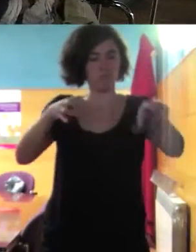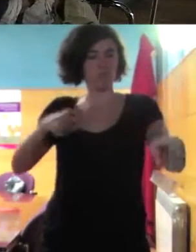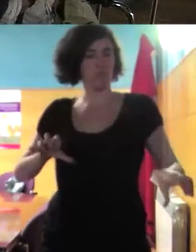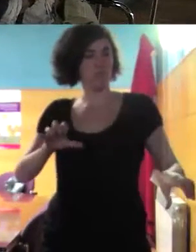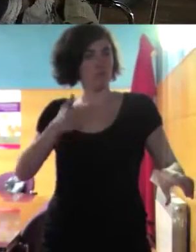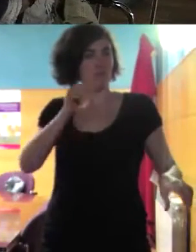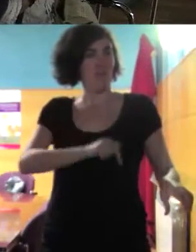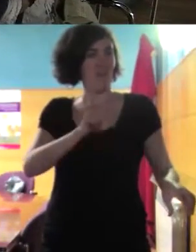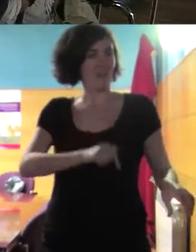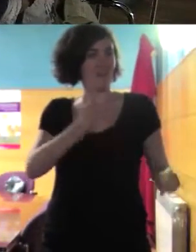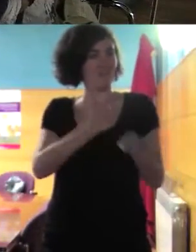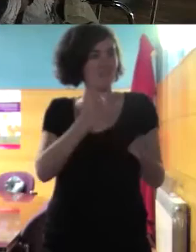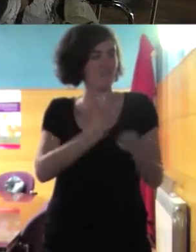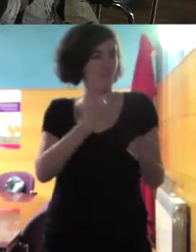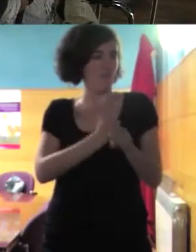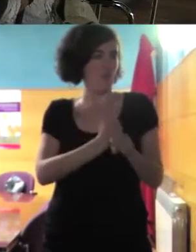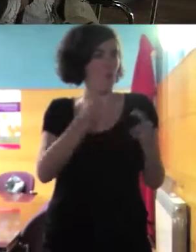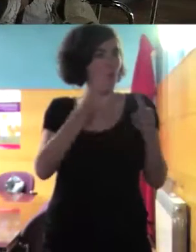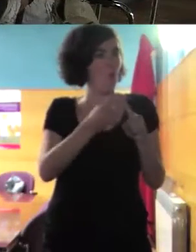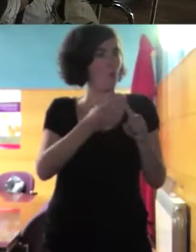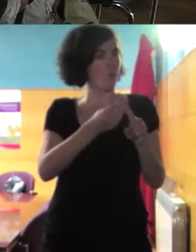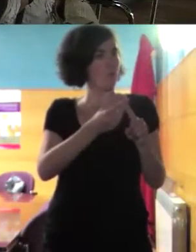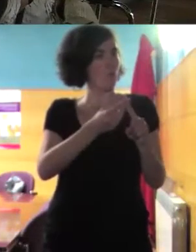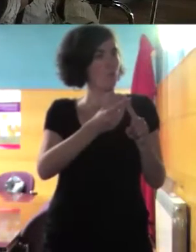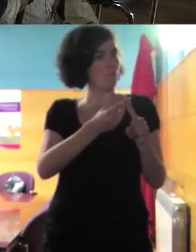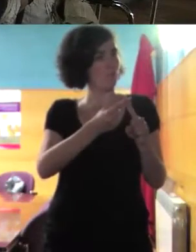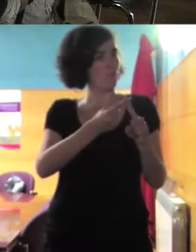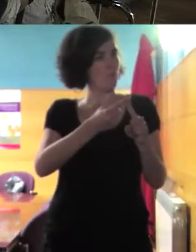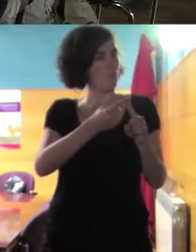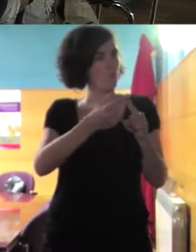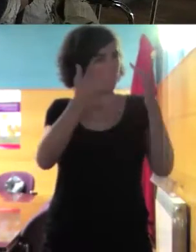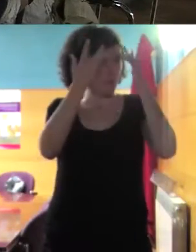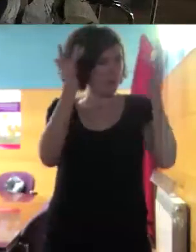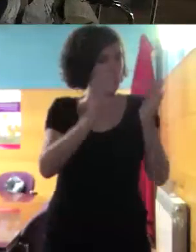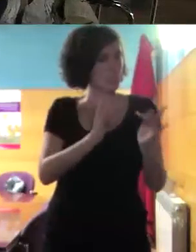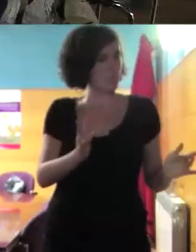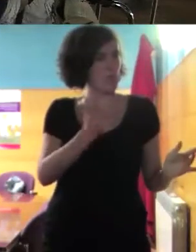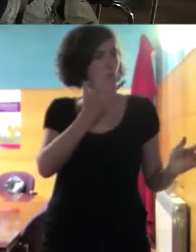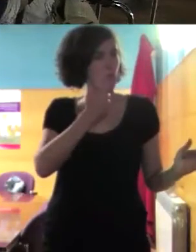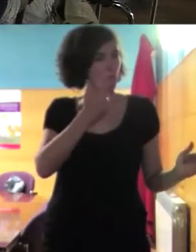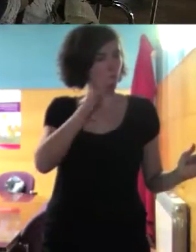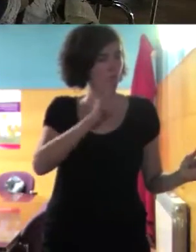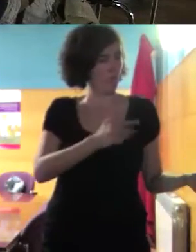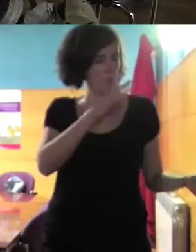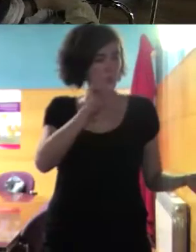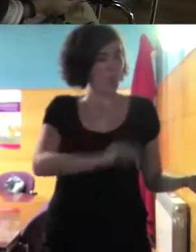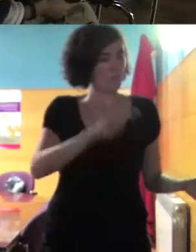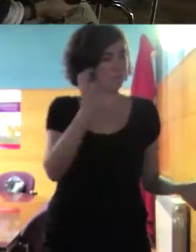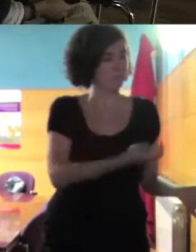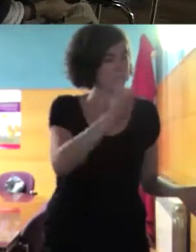hacia las personas de otras culturas sino también de otras subculturas para reconocer la diversidad también